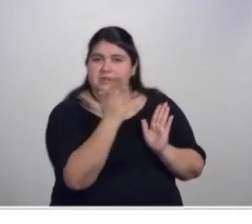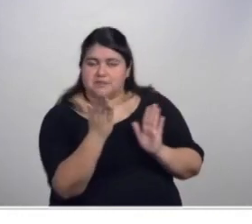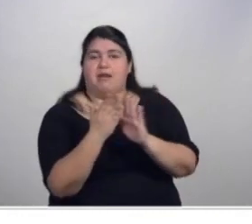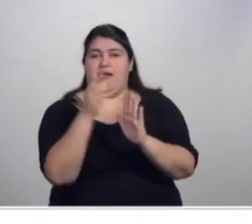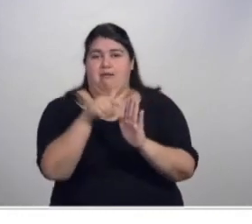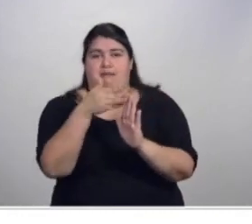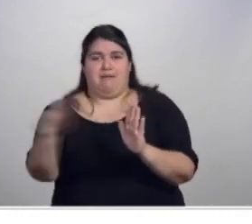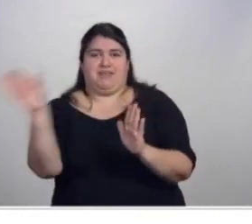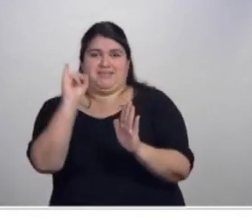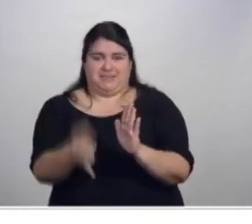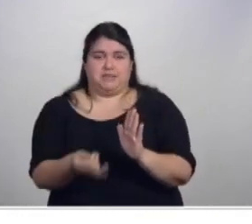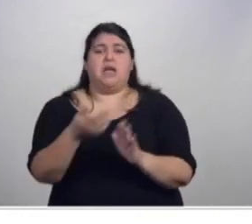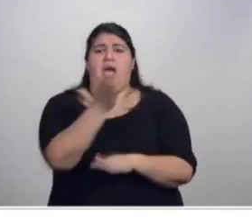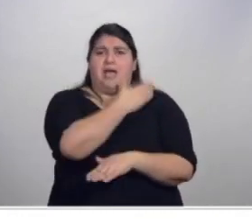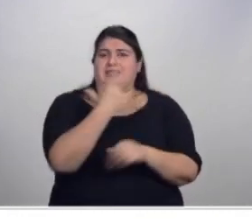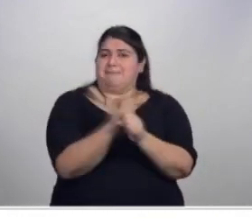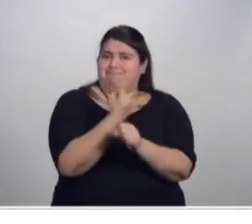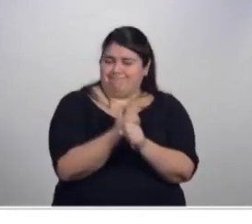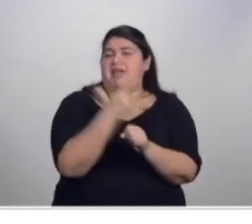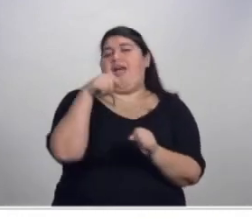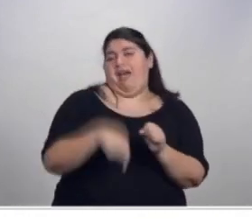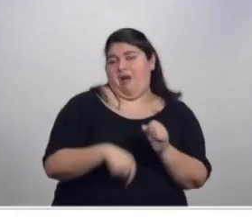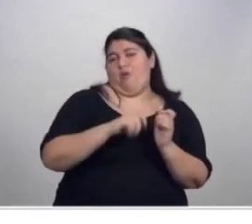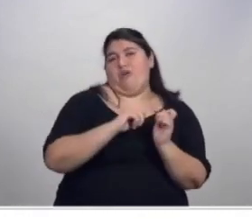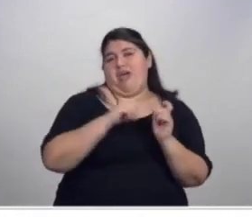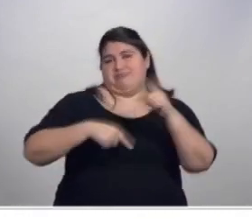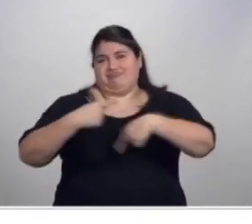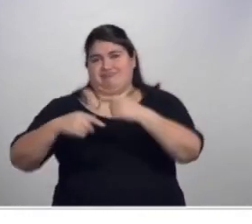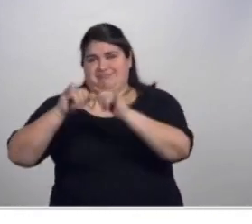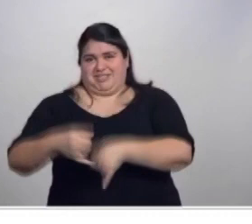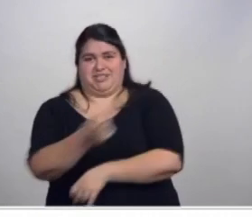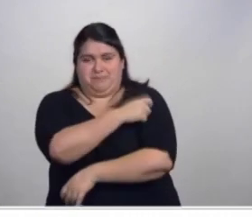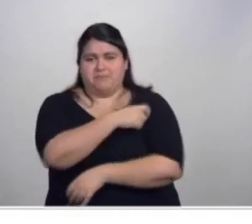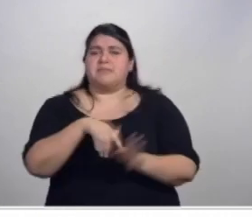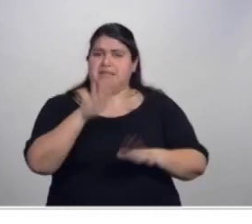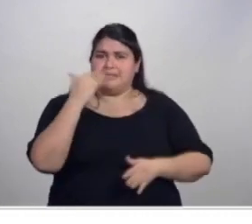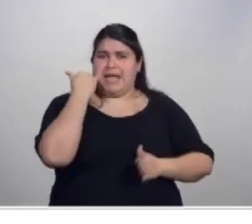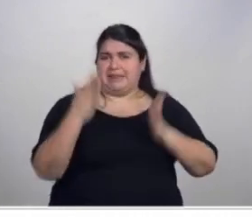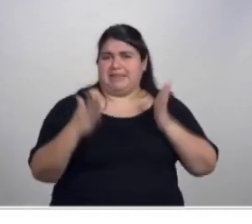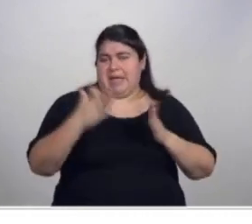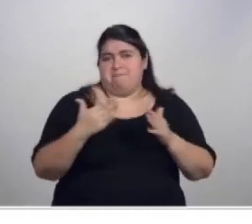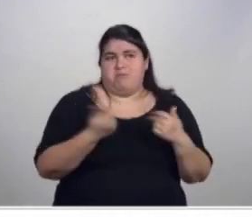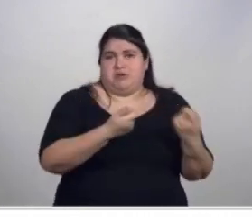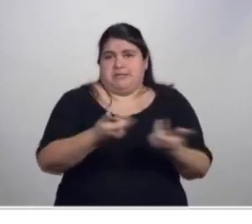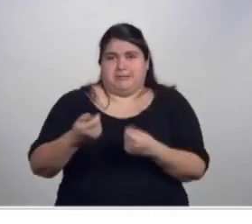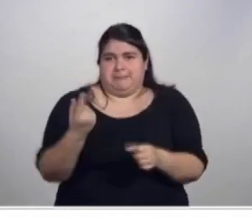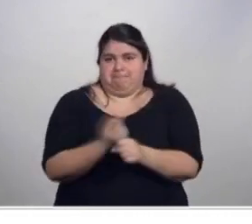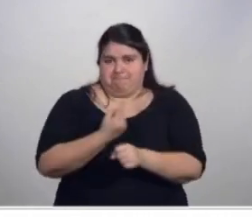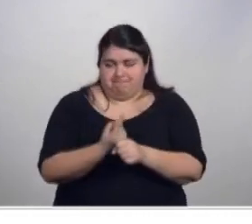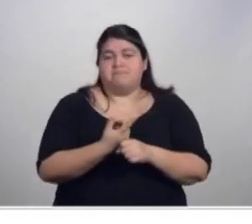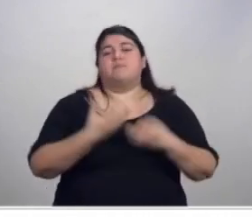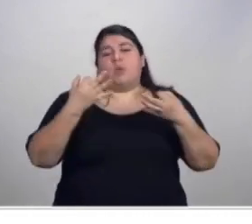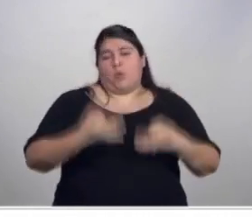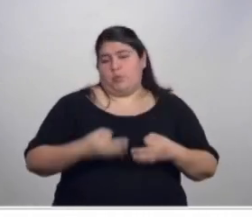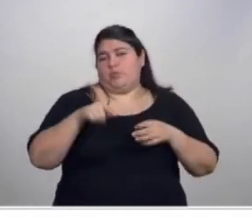vacunas que teníamos disponibles. Así que había ahí un segmento que no se había podido dar el refuerzo. Esto